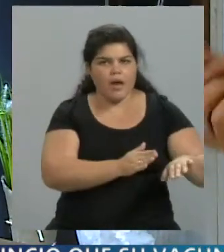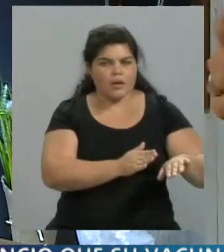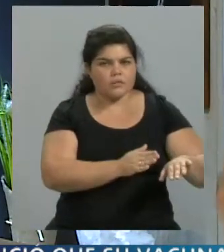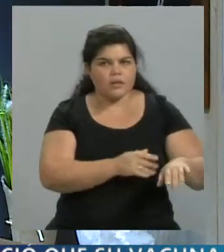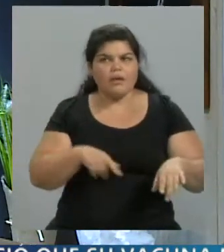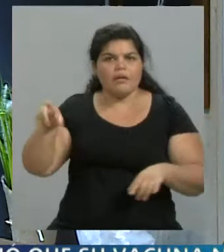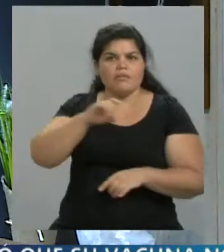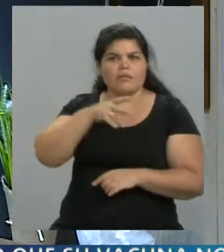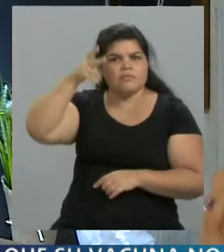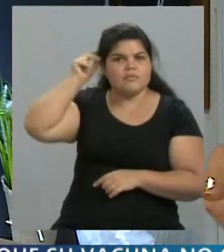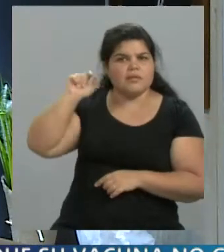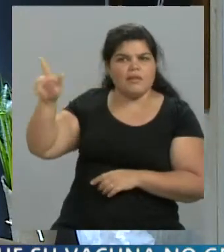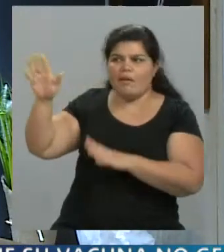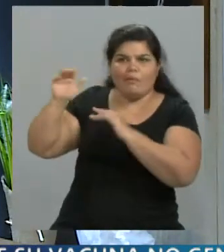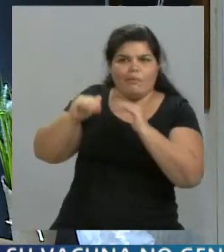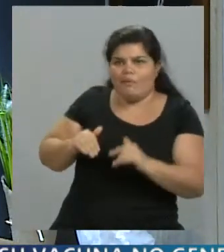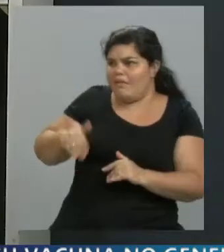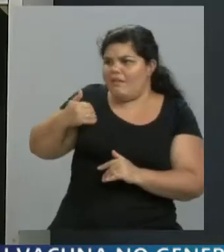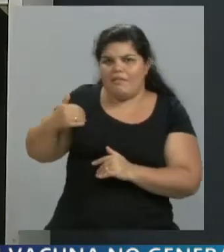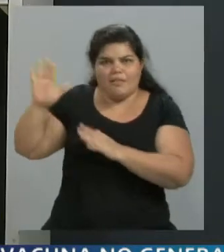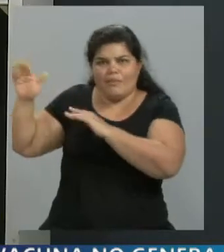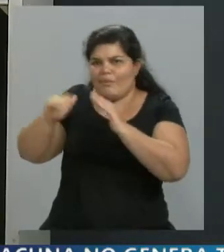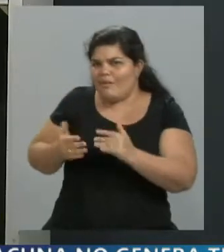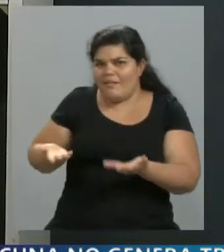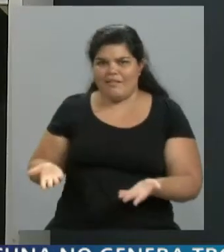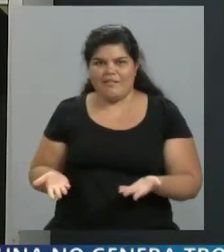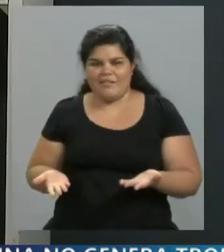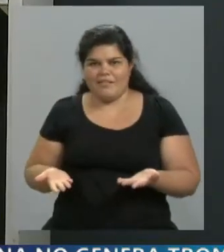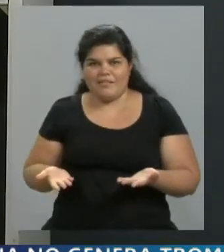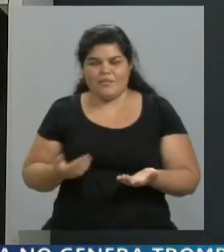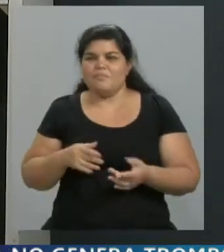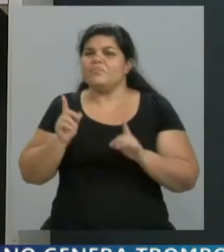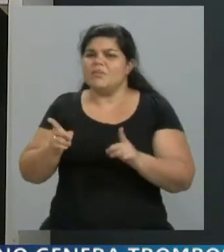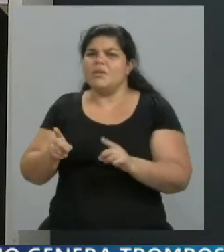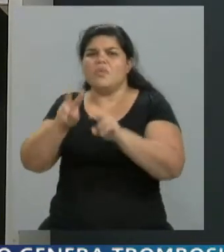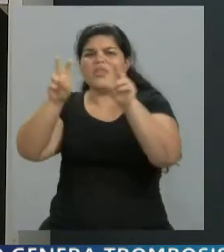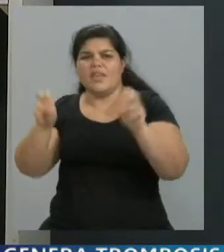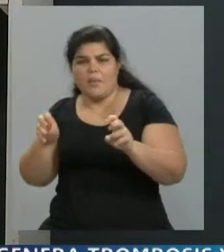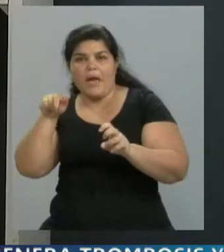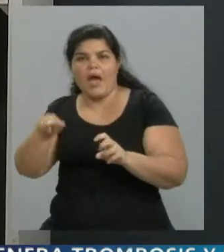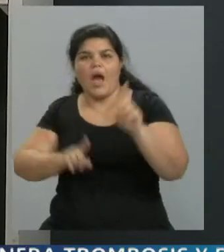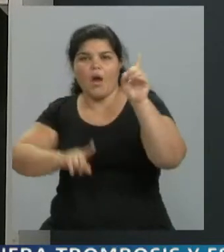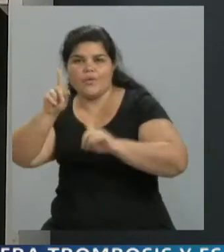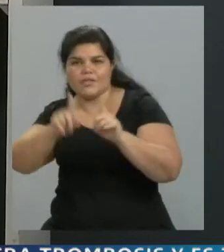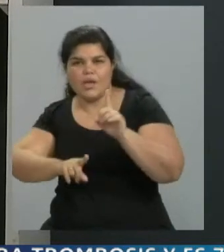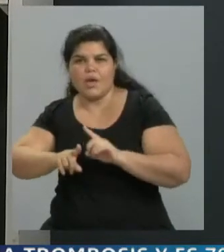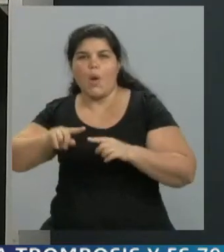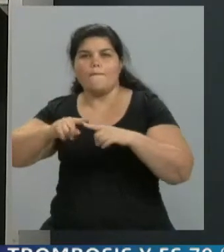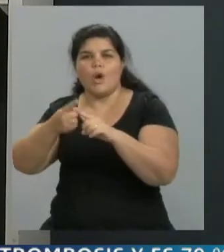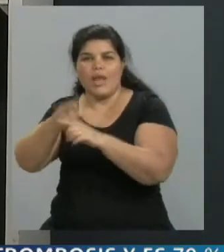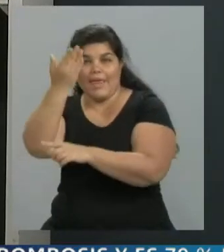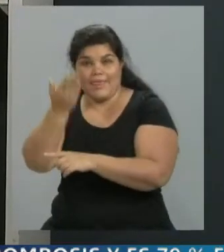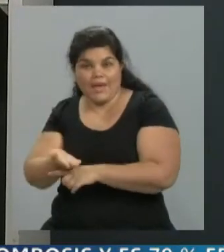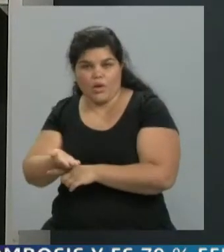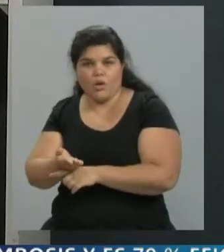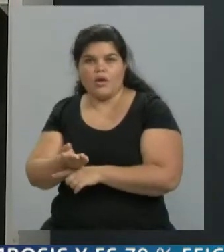nosotros, y eso que estamos ahí nomás la Y lo peor de todo es que en el medio de estas situaciones hay políticos que militan por dejar de tener